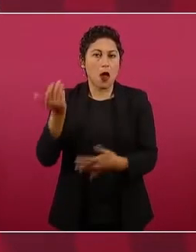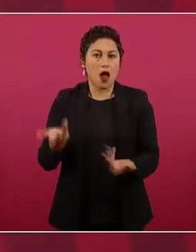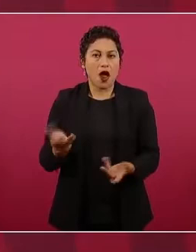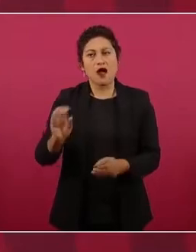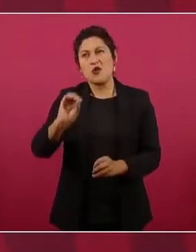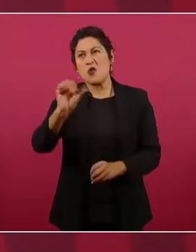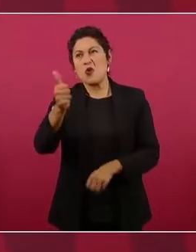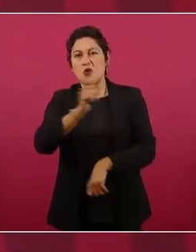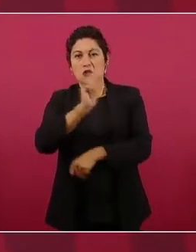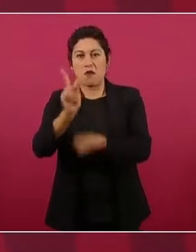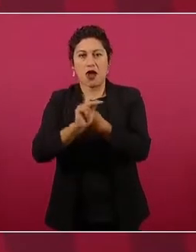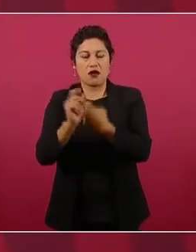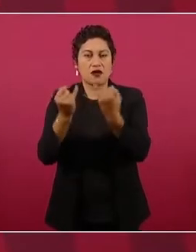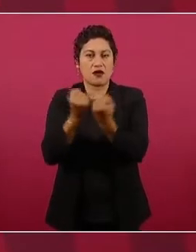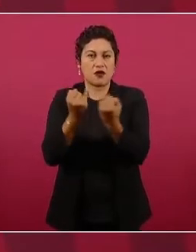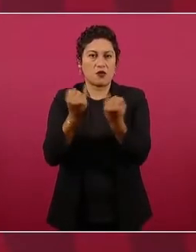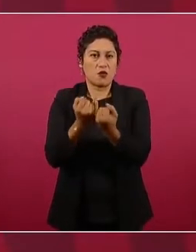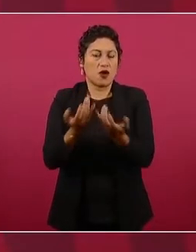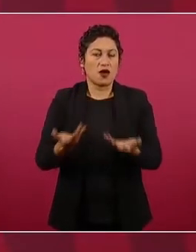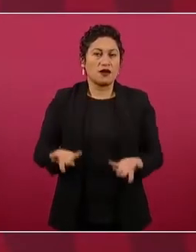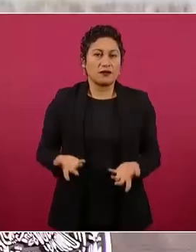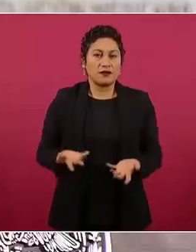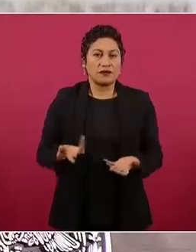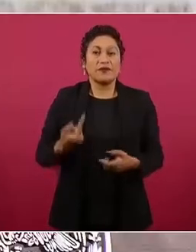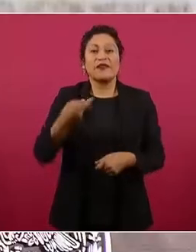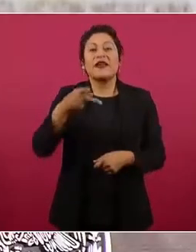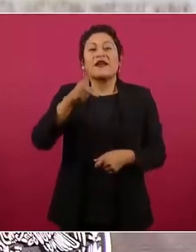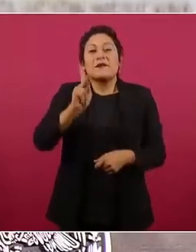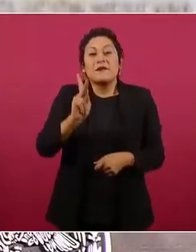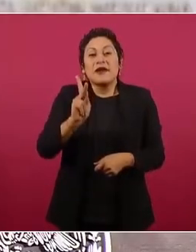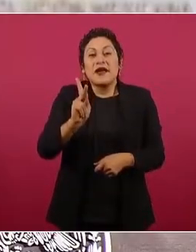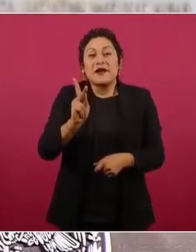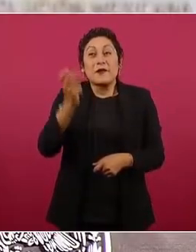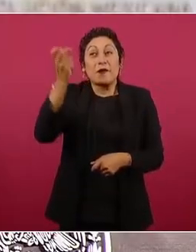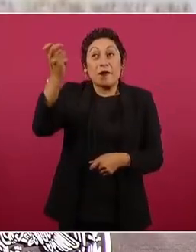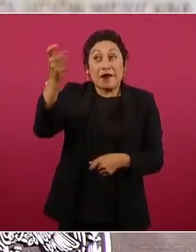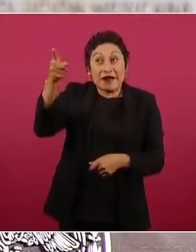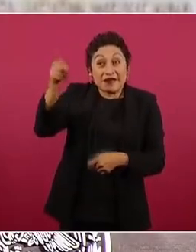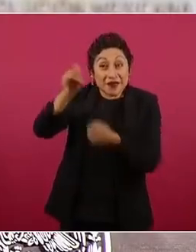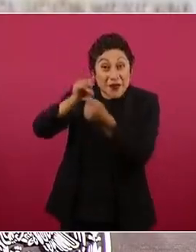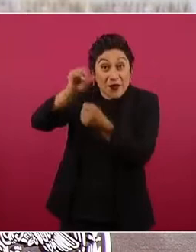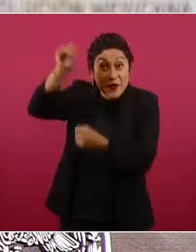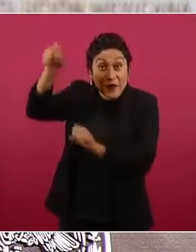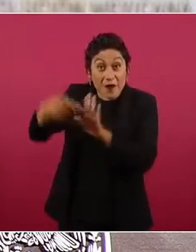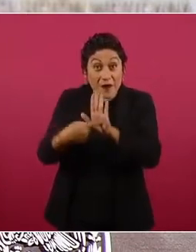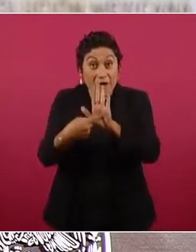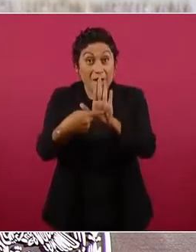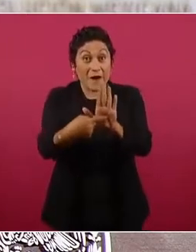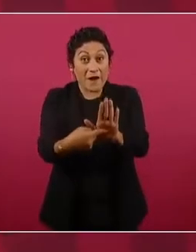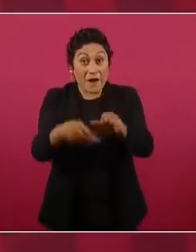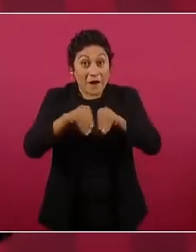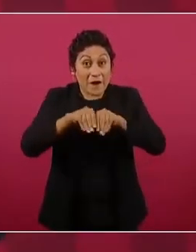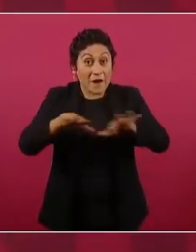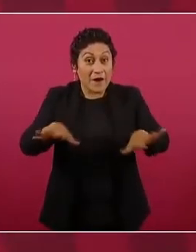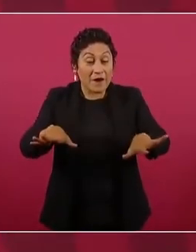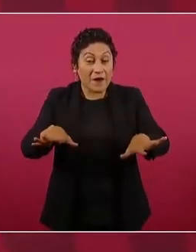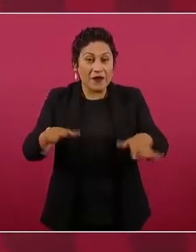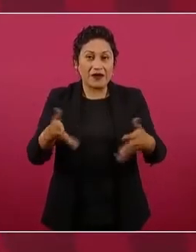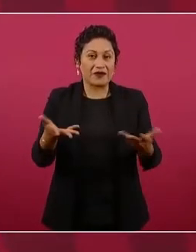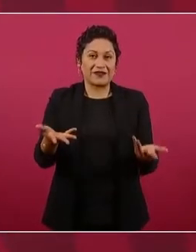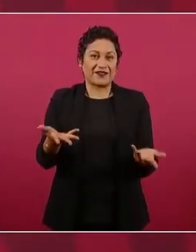nada más que de eso no informan los medios que